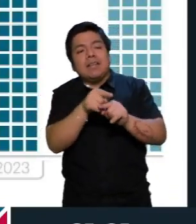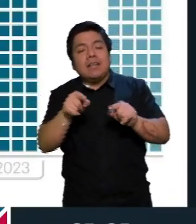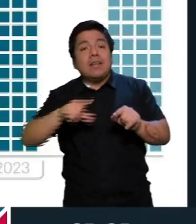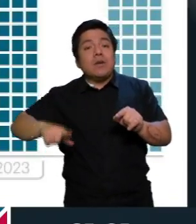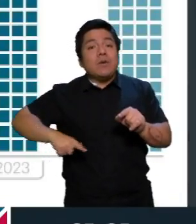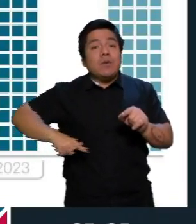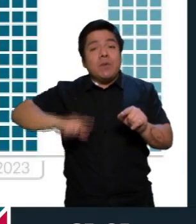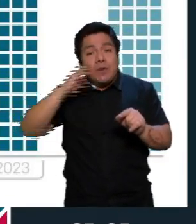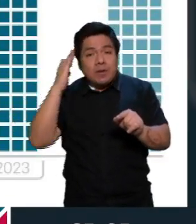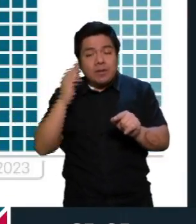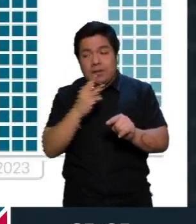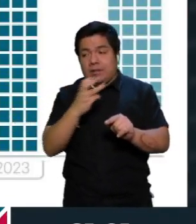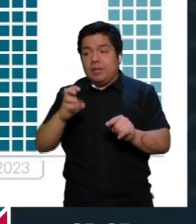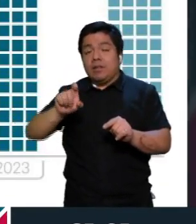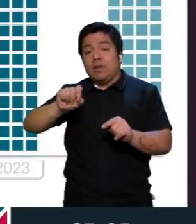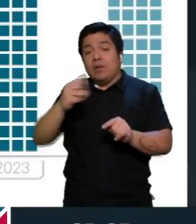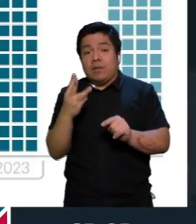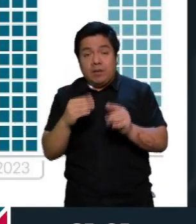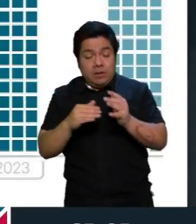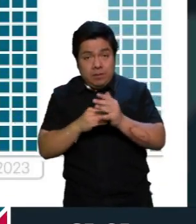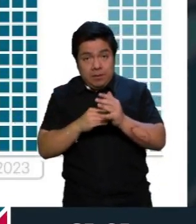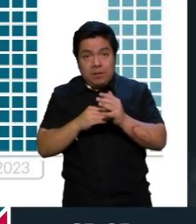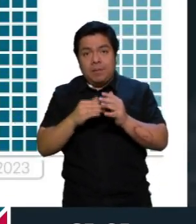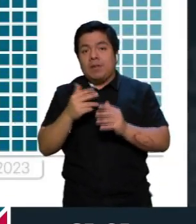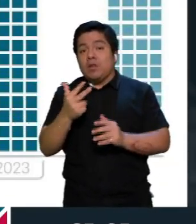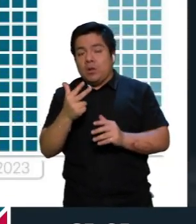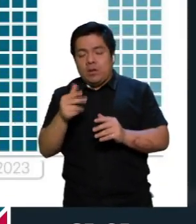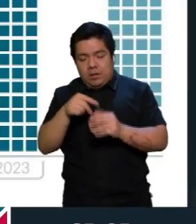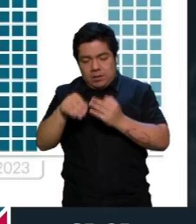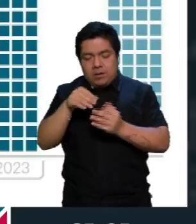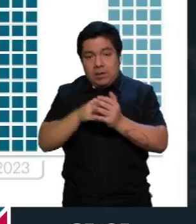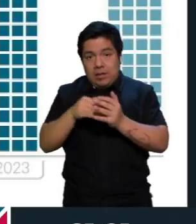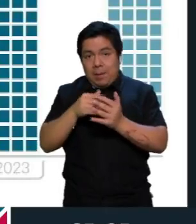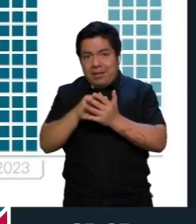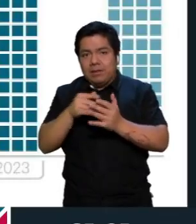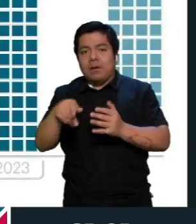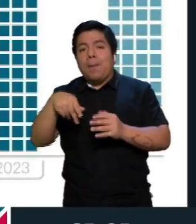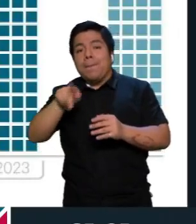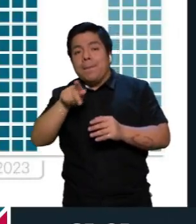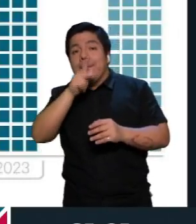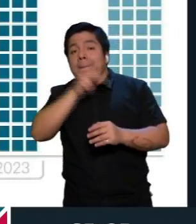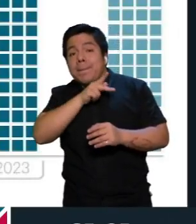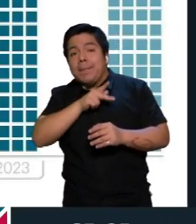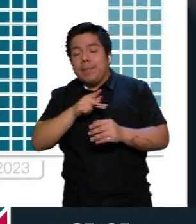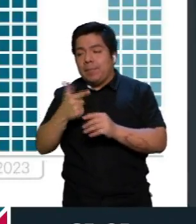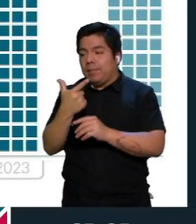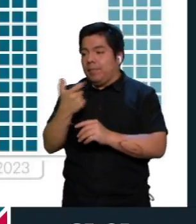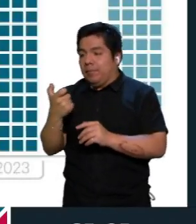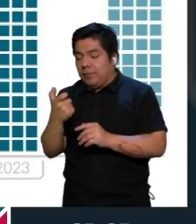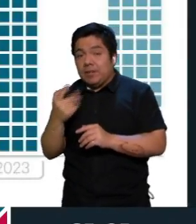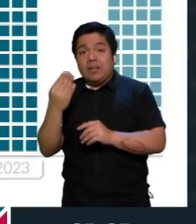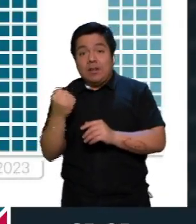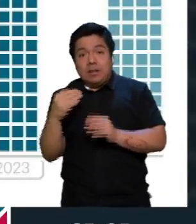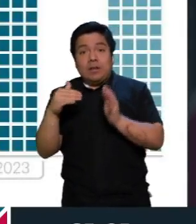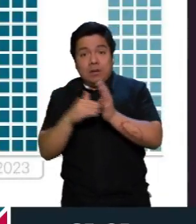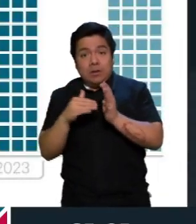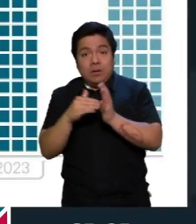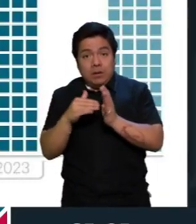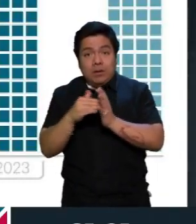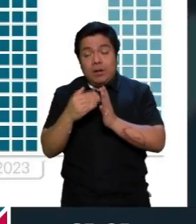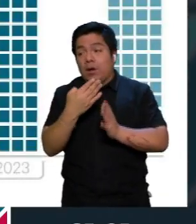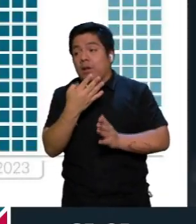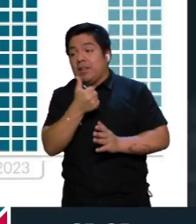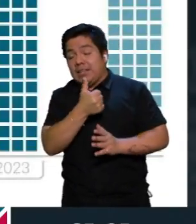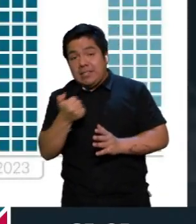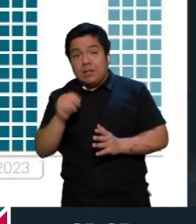destinó 322 mil 428 millones de pesos a Pemex, pero Pemex generó 709 mil 645